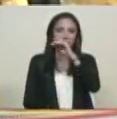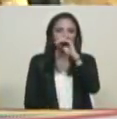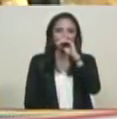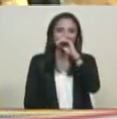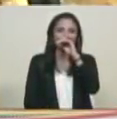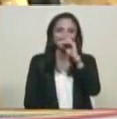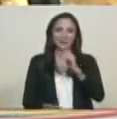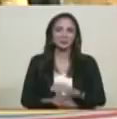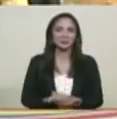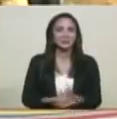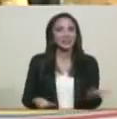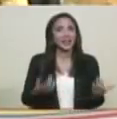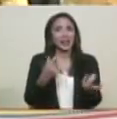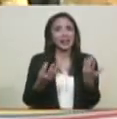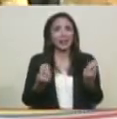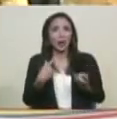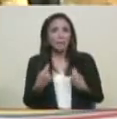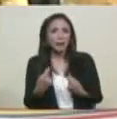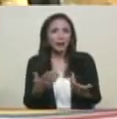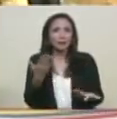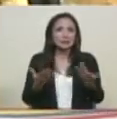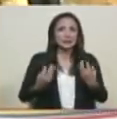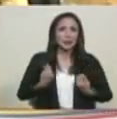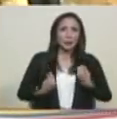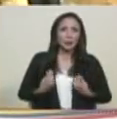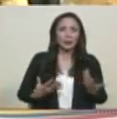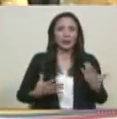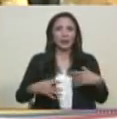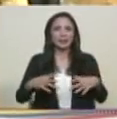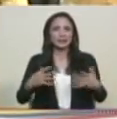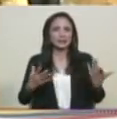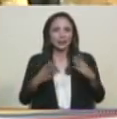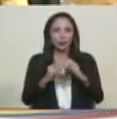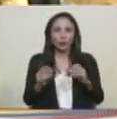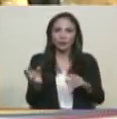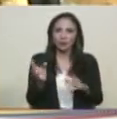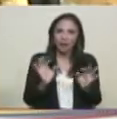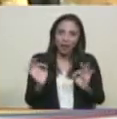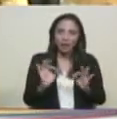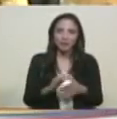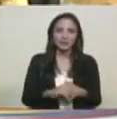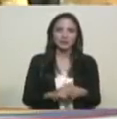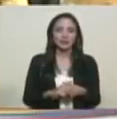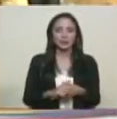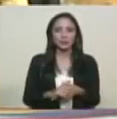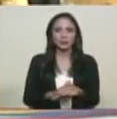duda, ¿y cuánto va a costar? ¿y cuánto voy a pagar? ¿y no sé qué cosa? Pero, ¿qué es eso, papá?